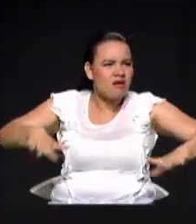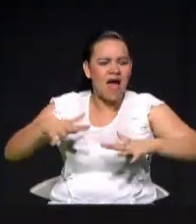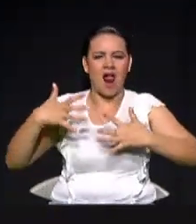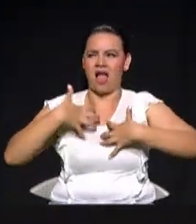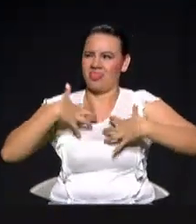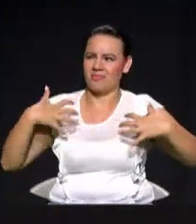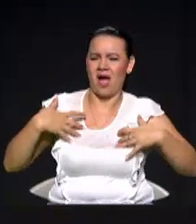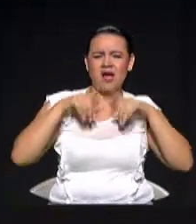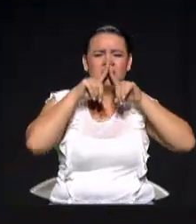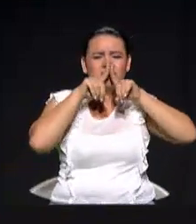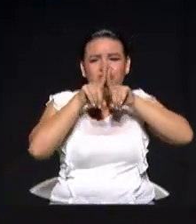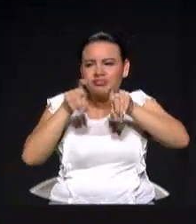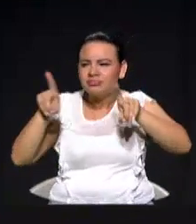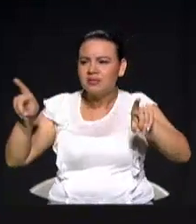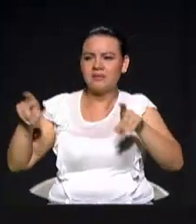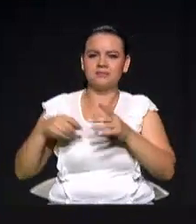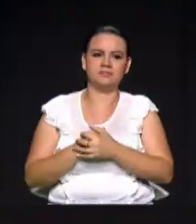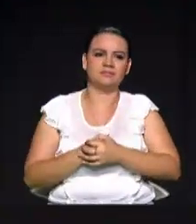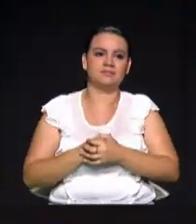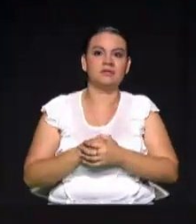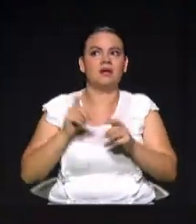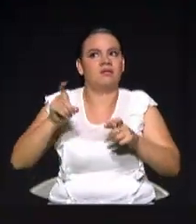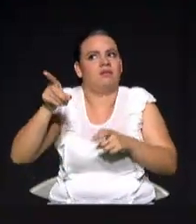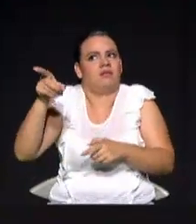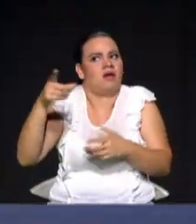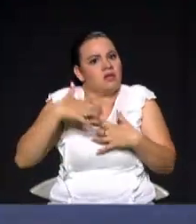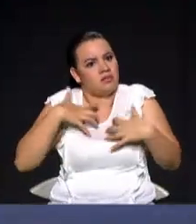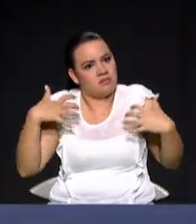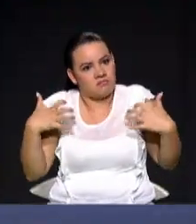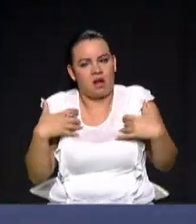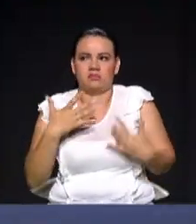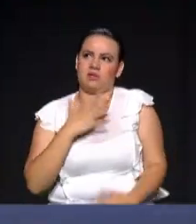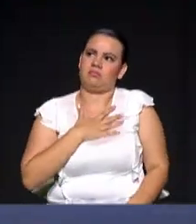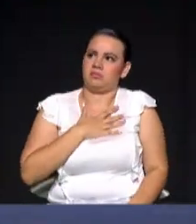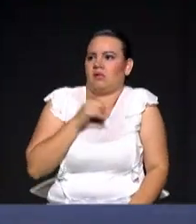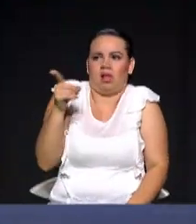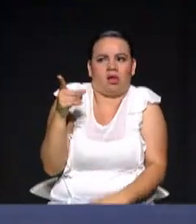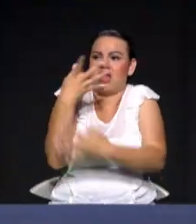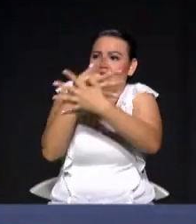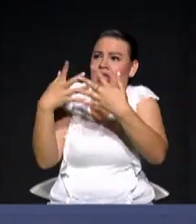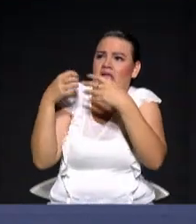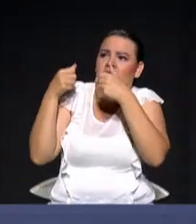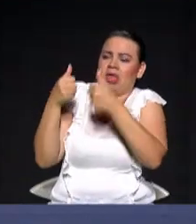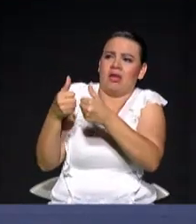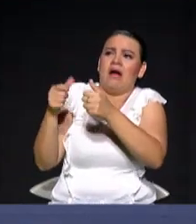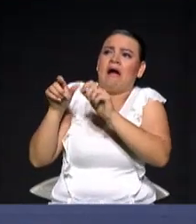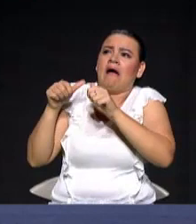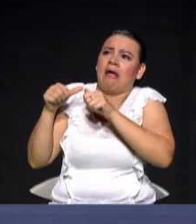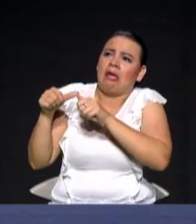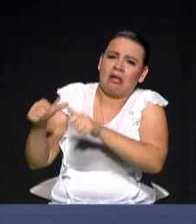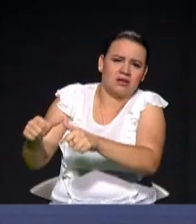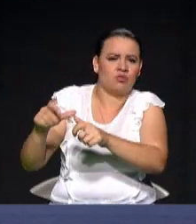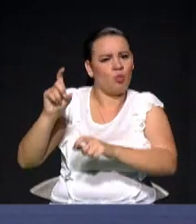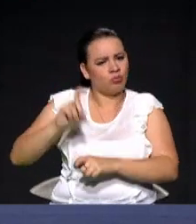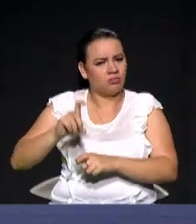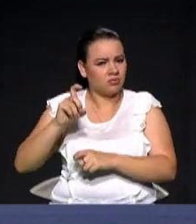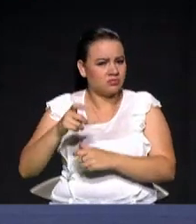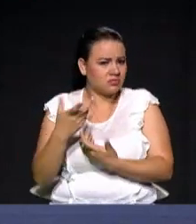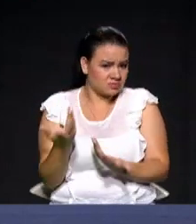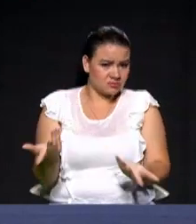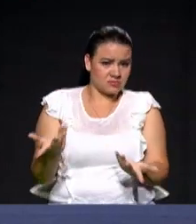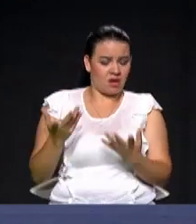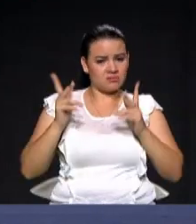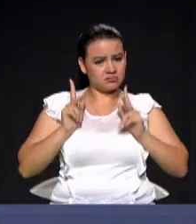vamos a jubilar. Los animales hay que jubilarlos. Hombre, no es el que tenga un perrito,